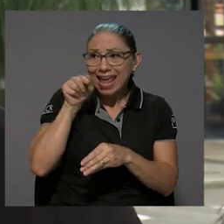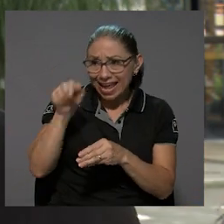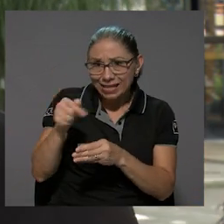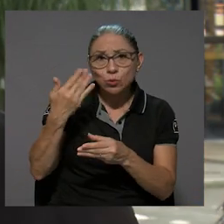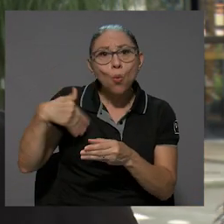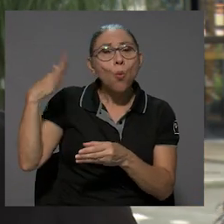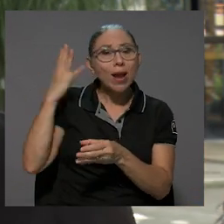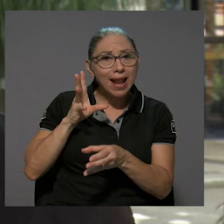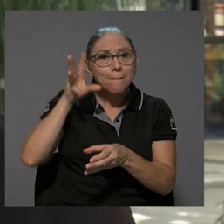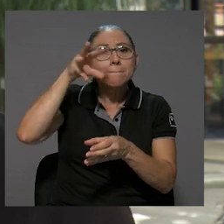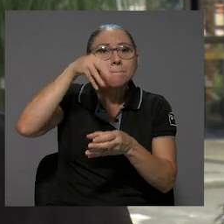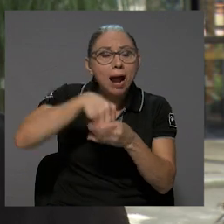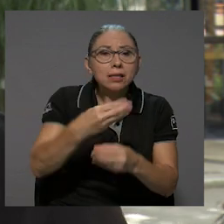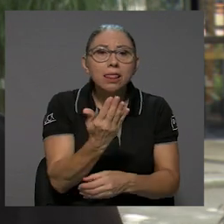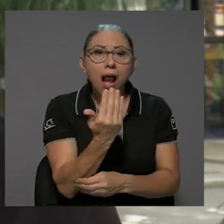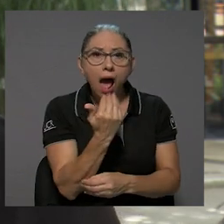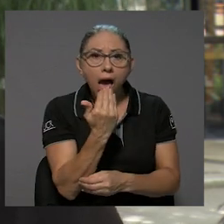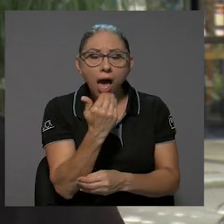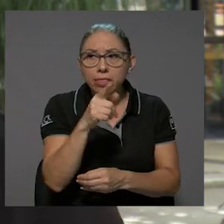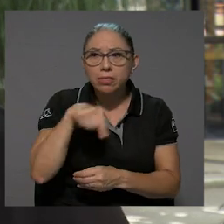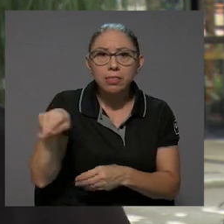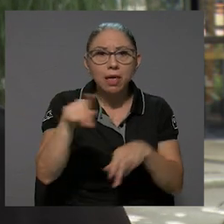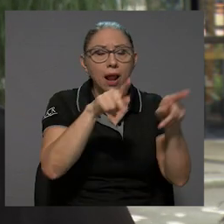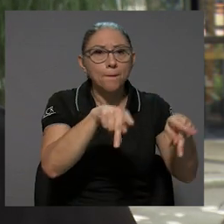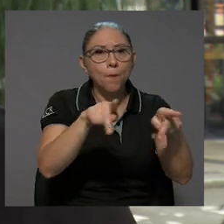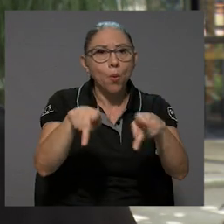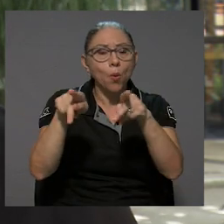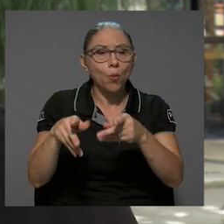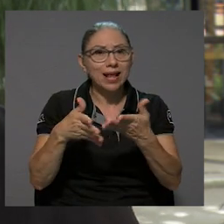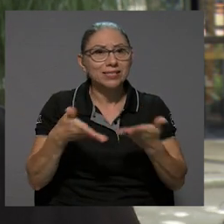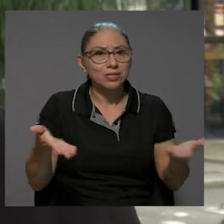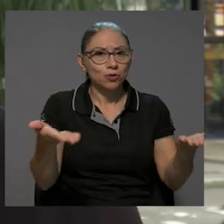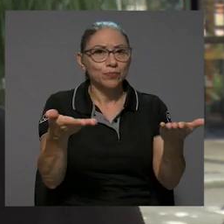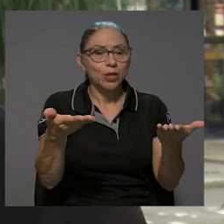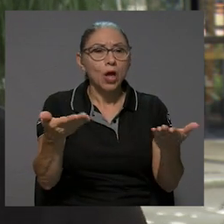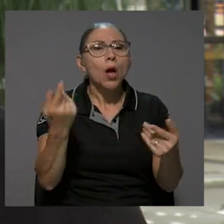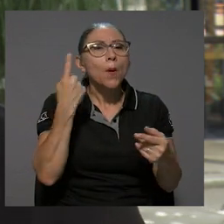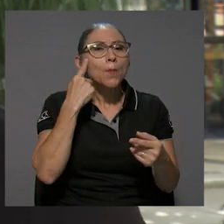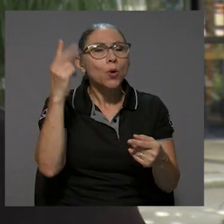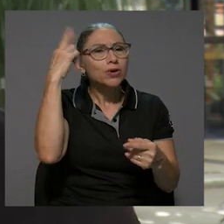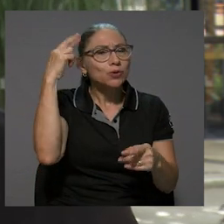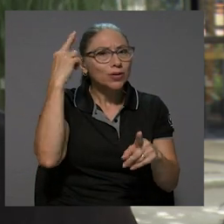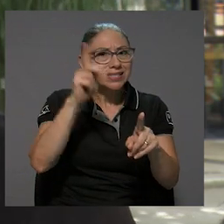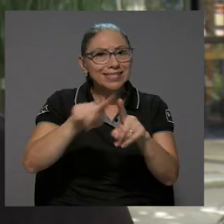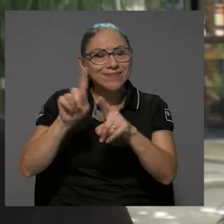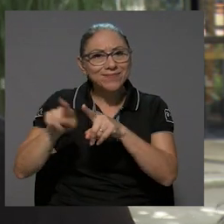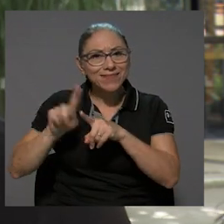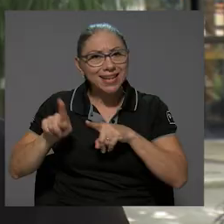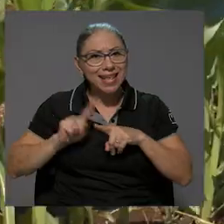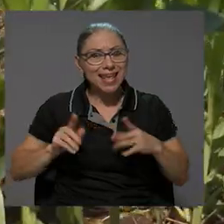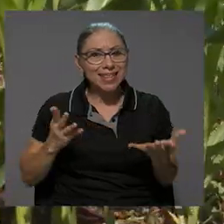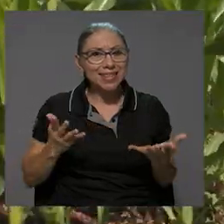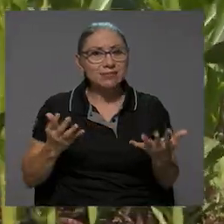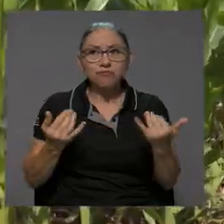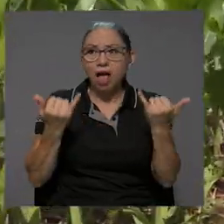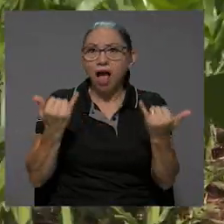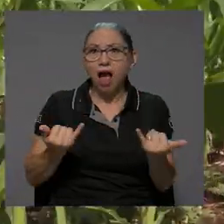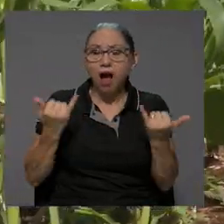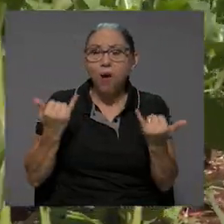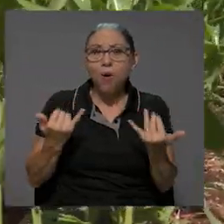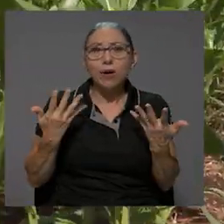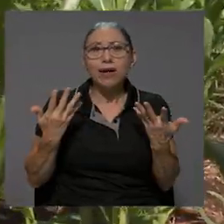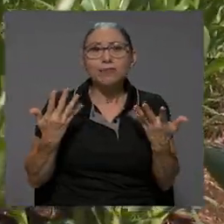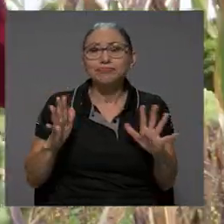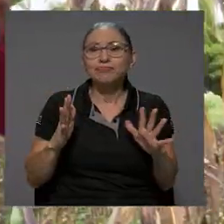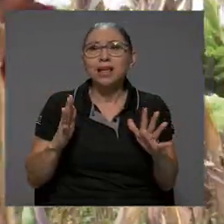la dieta de nuestra población y que por diferentes razones se